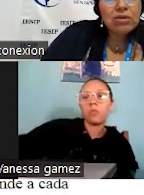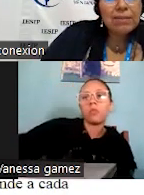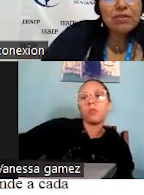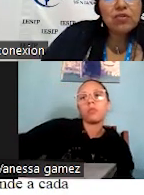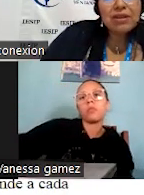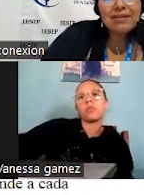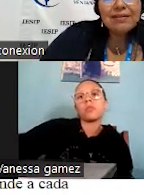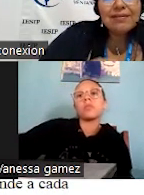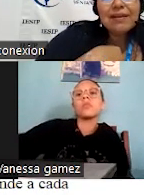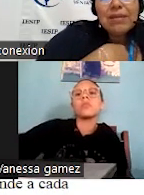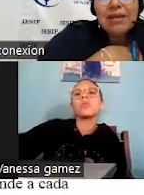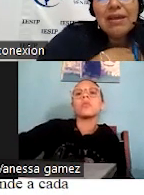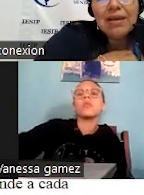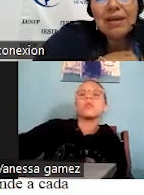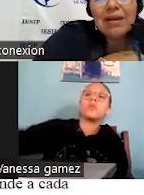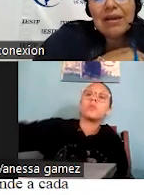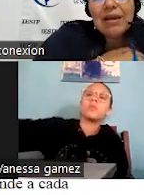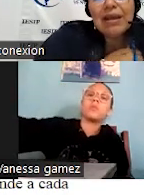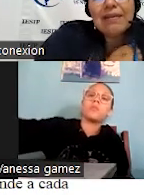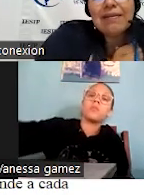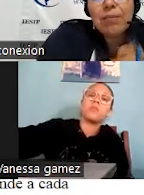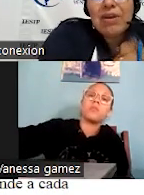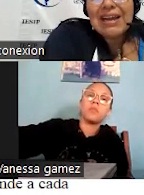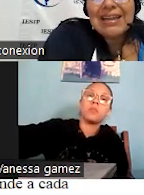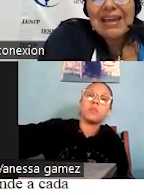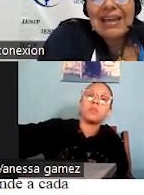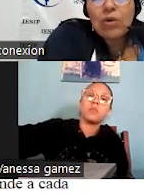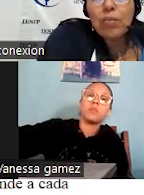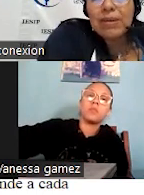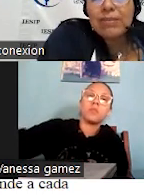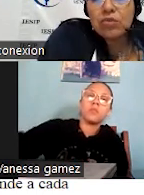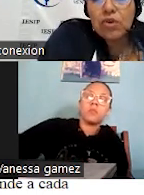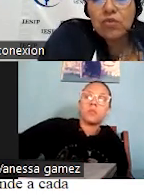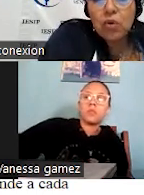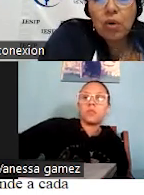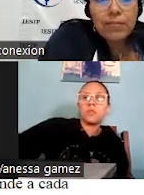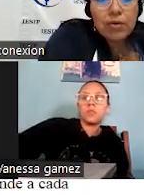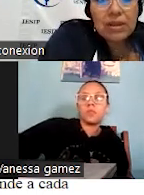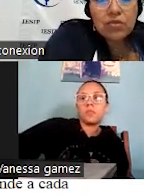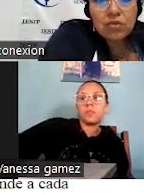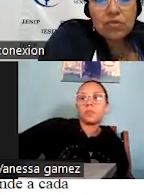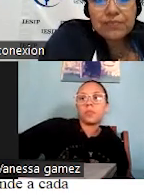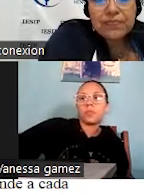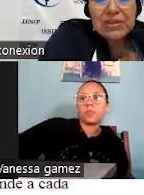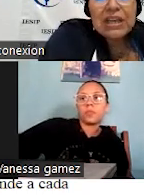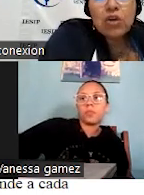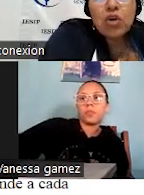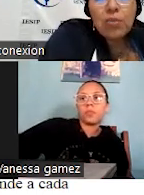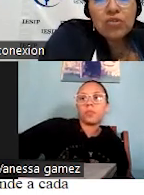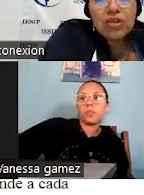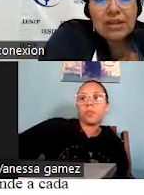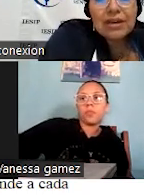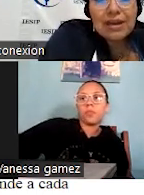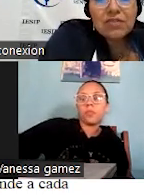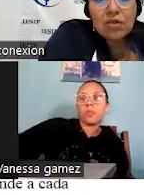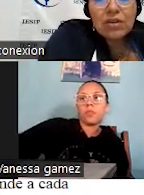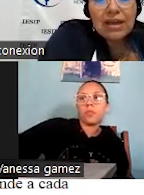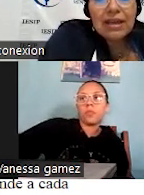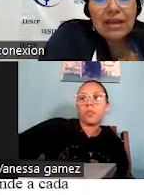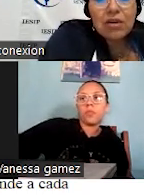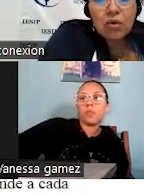Una persona se mide por la calidad y el cumplimiento de sus compromisos y cómo se